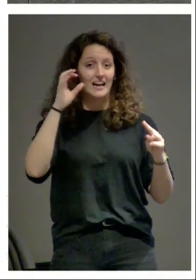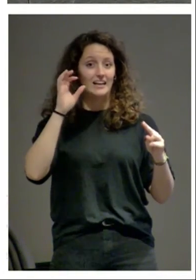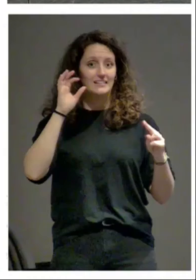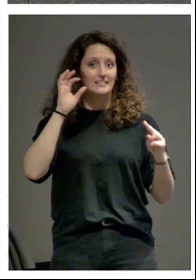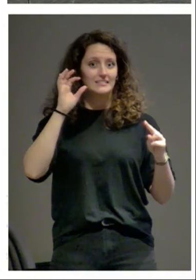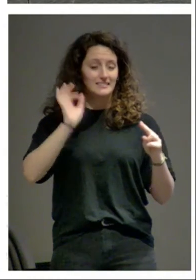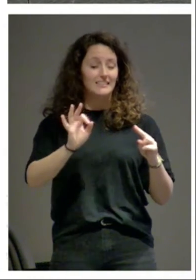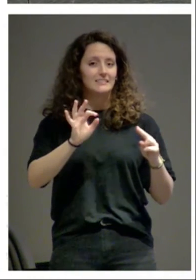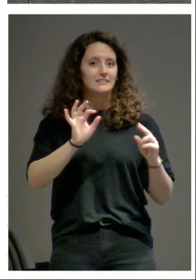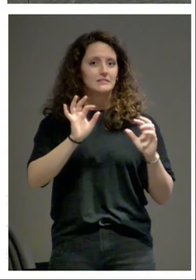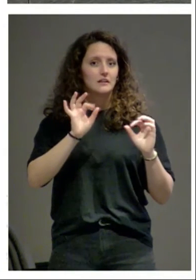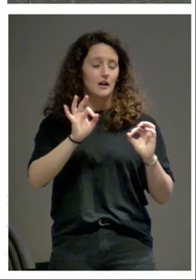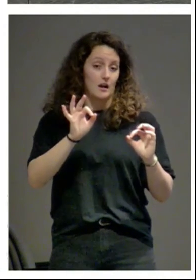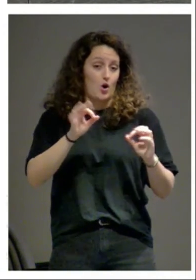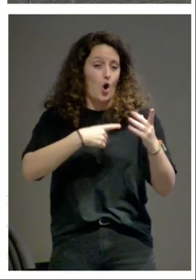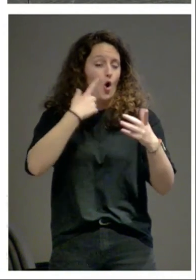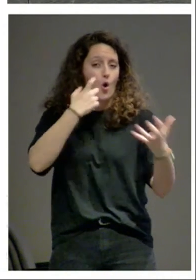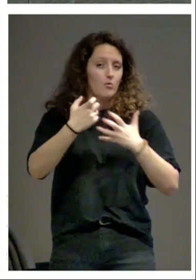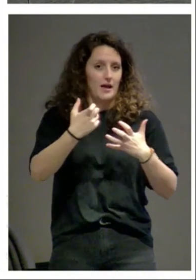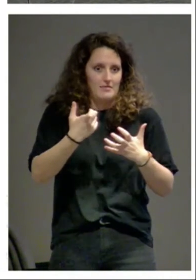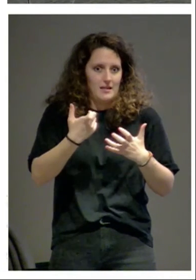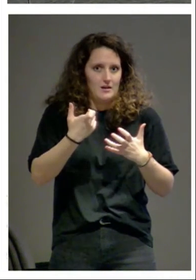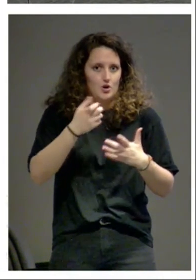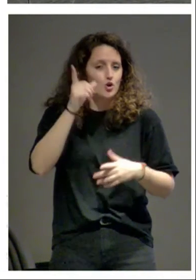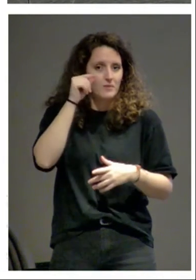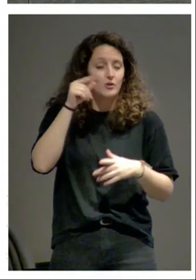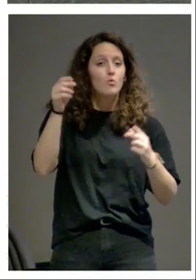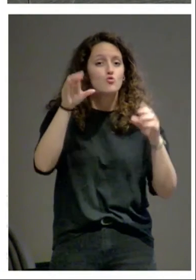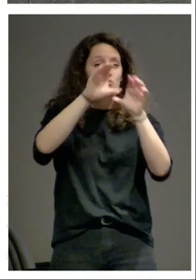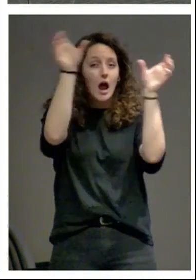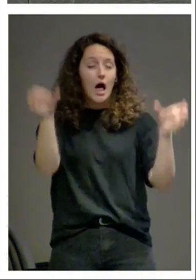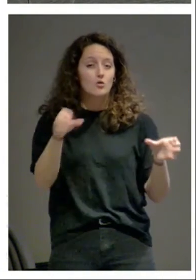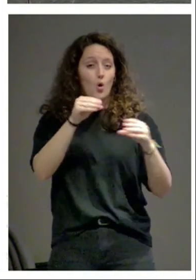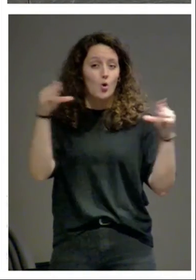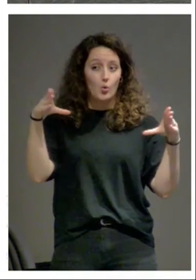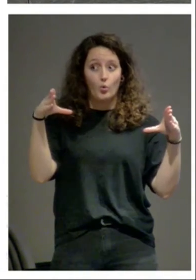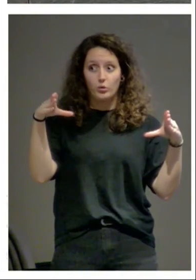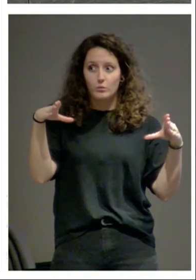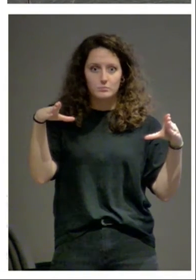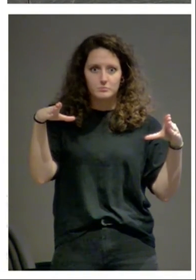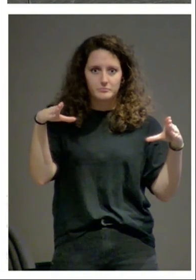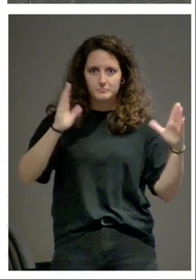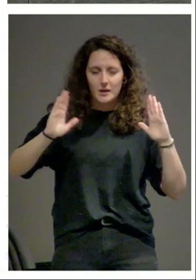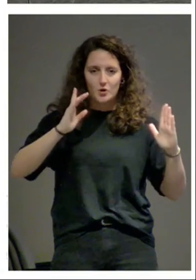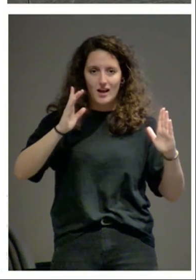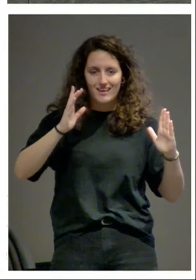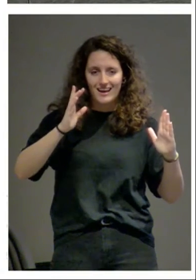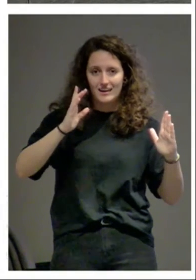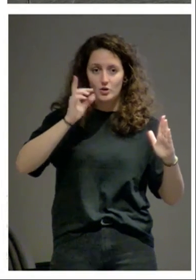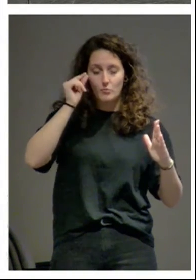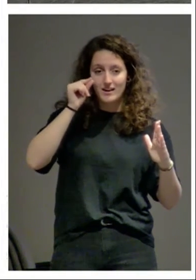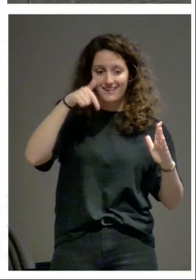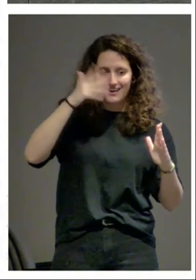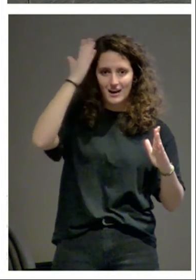más arriesgada que se construye en el románico no hay un arco con tanta luz en el todo románico en Navarra y